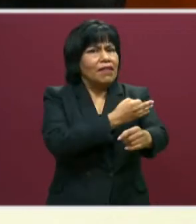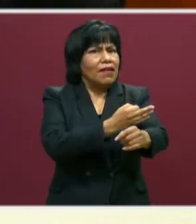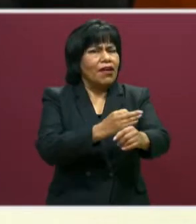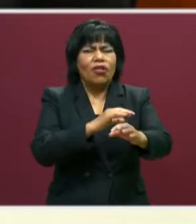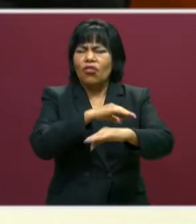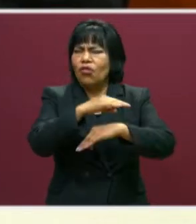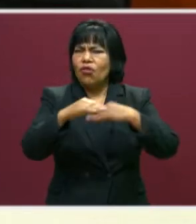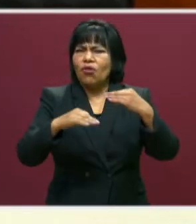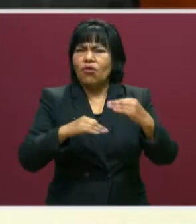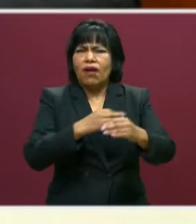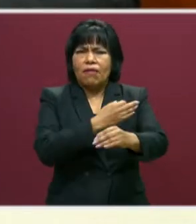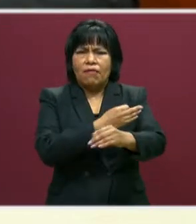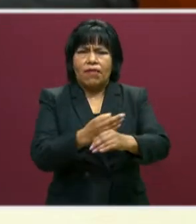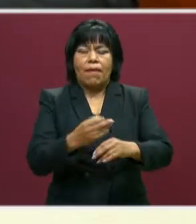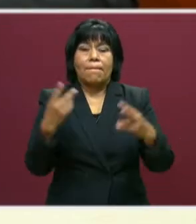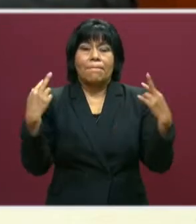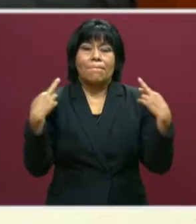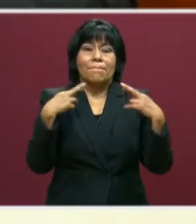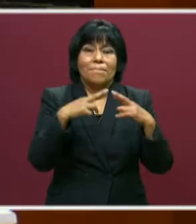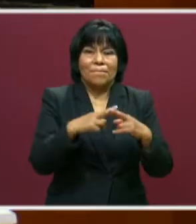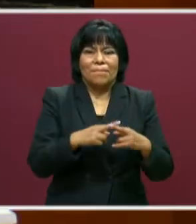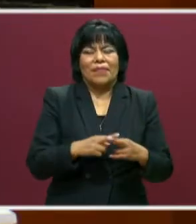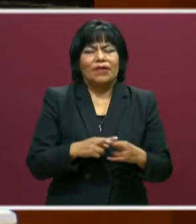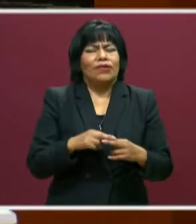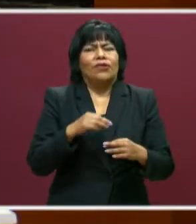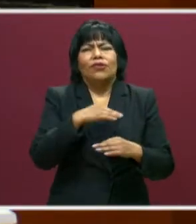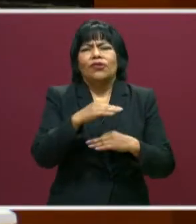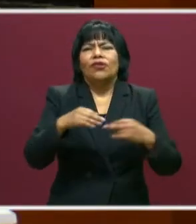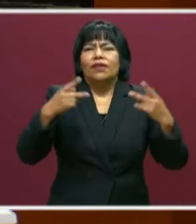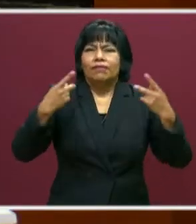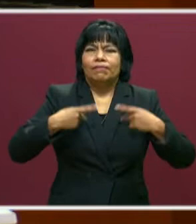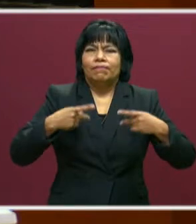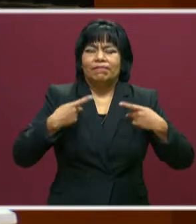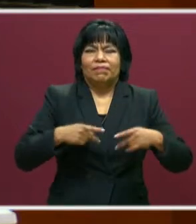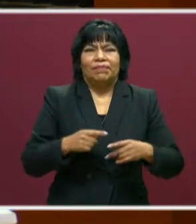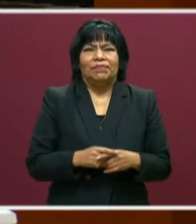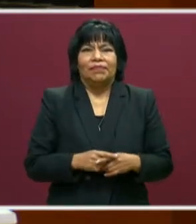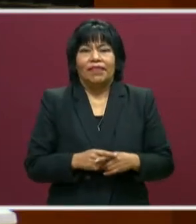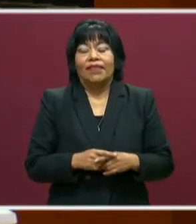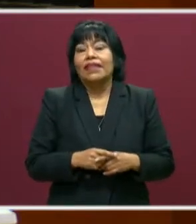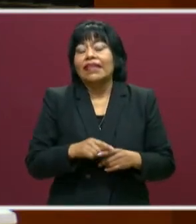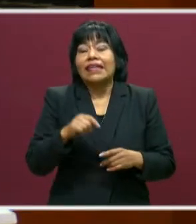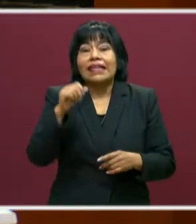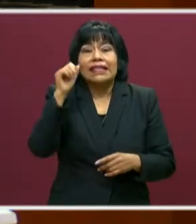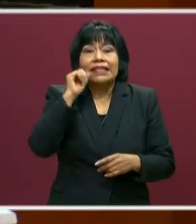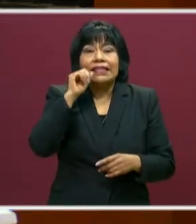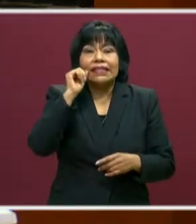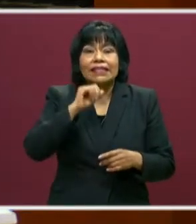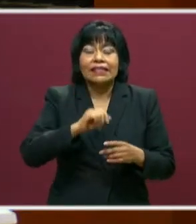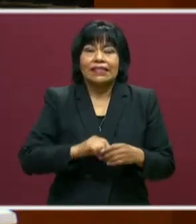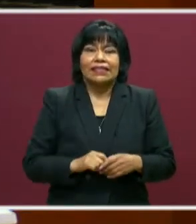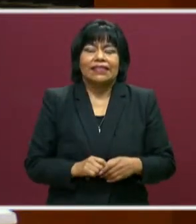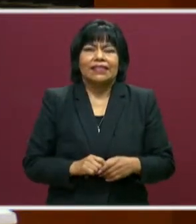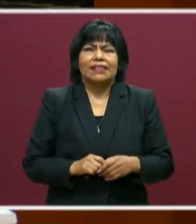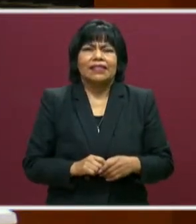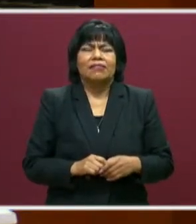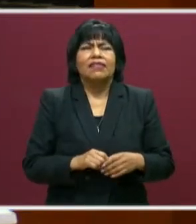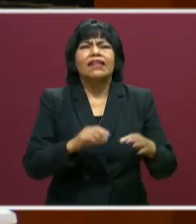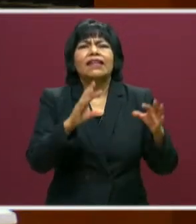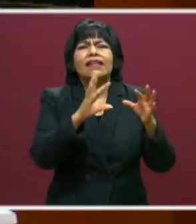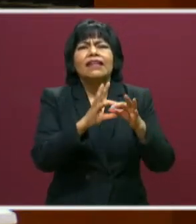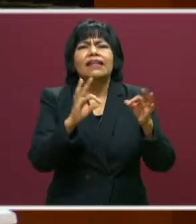su conjunto, maestras, maestros y sociedad en general. Y poder ir de la mano, transitando estos